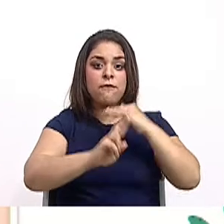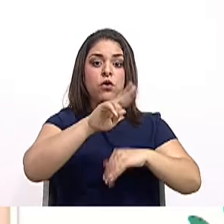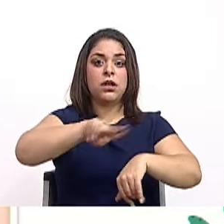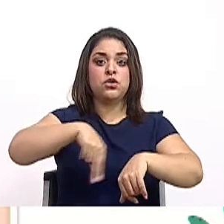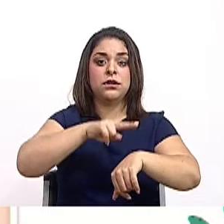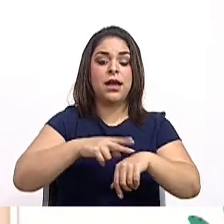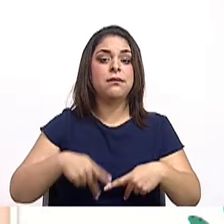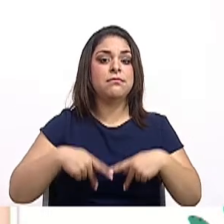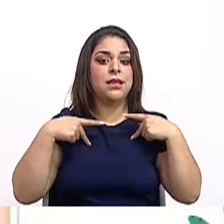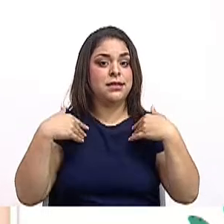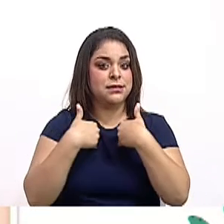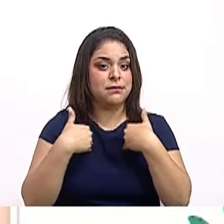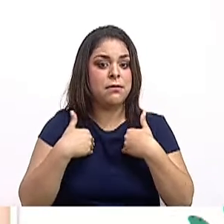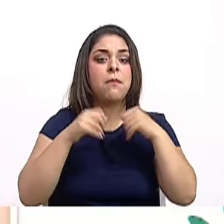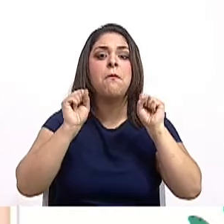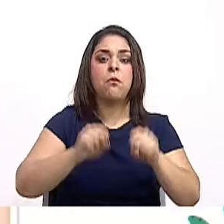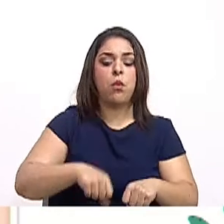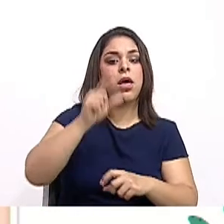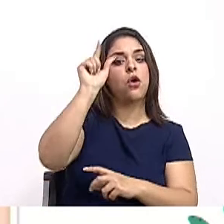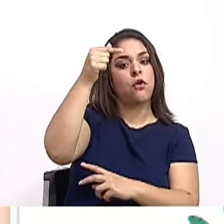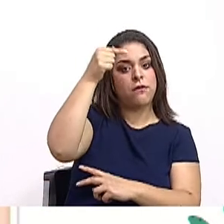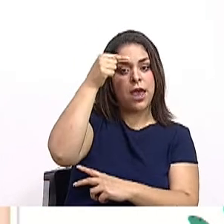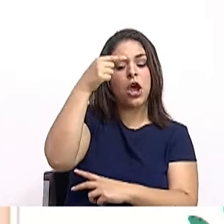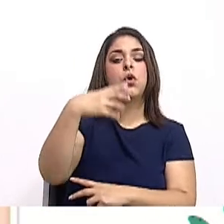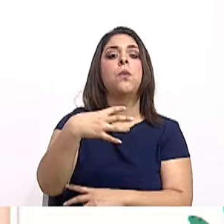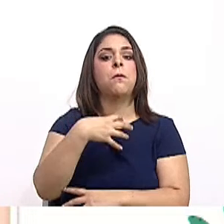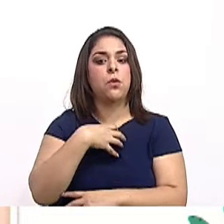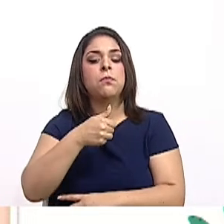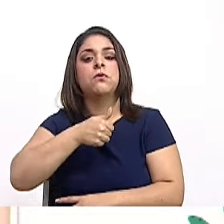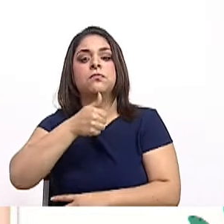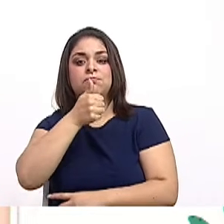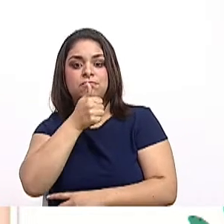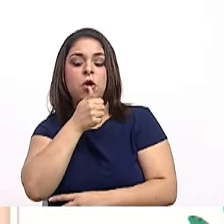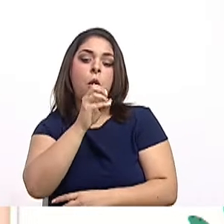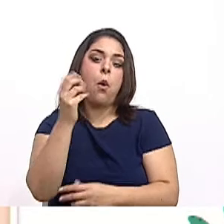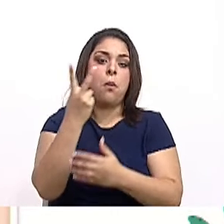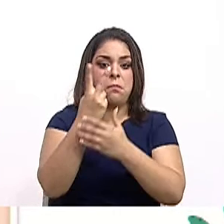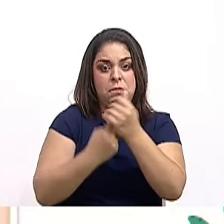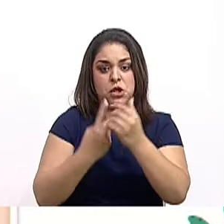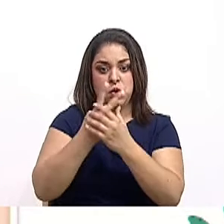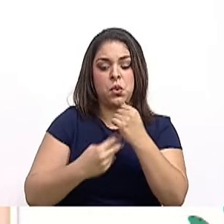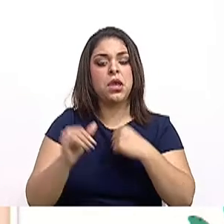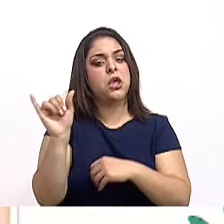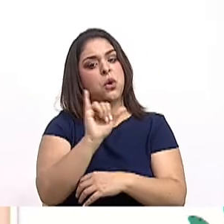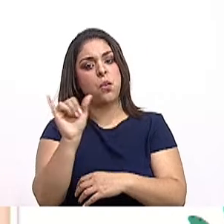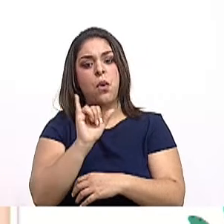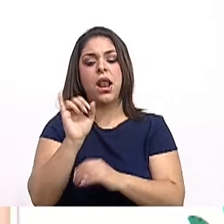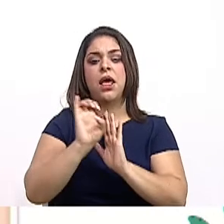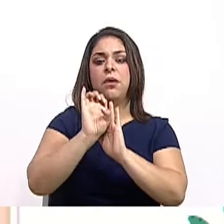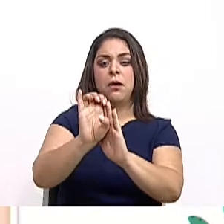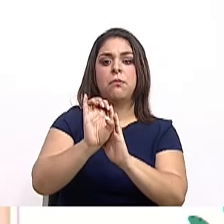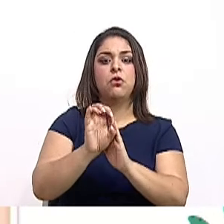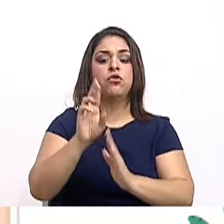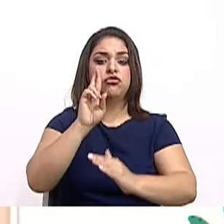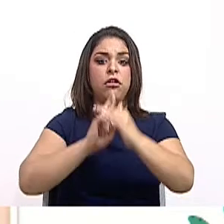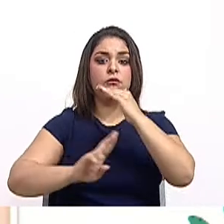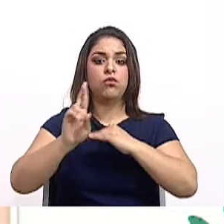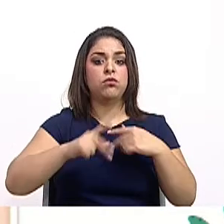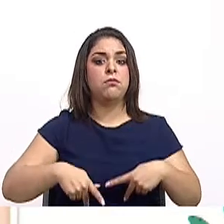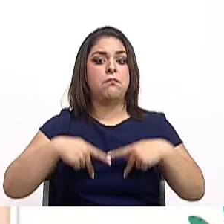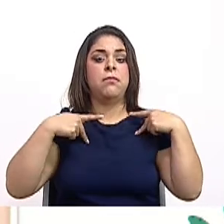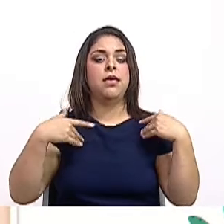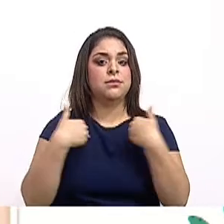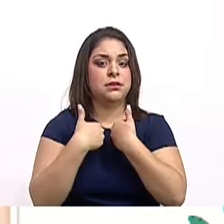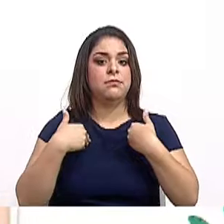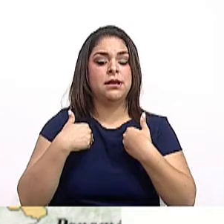estatales, privados o de propiedad mixta, como el ejemplo del refugio de vida silvestre Caño Negro, que es